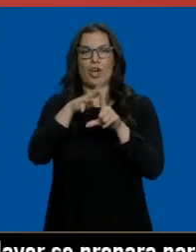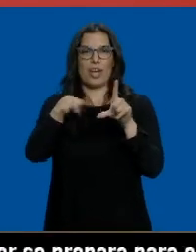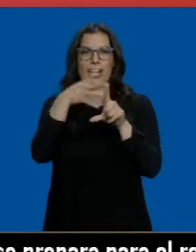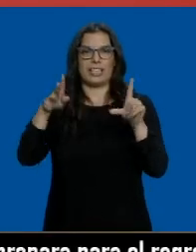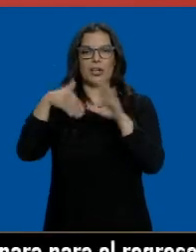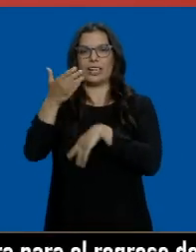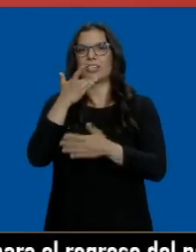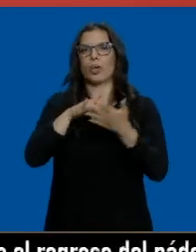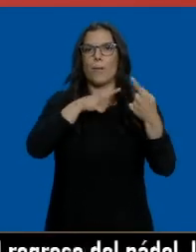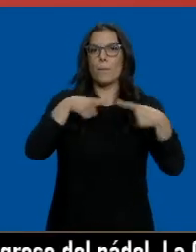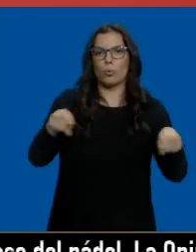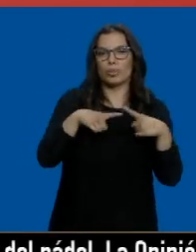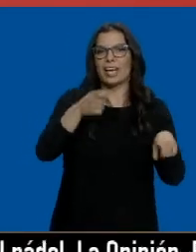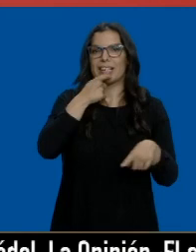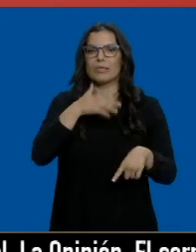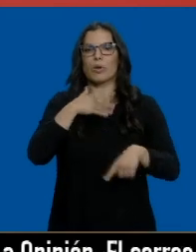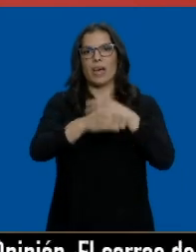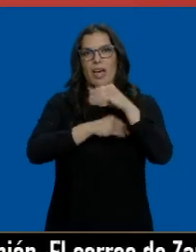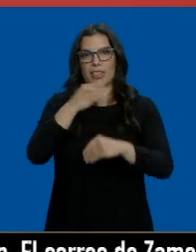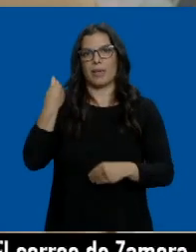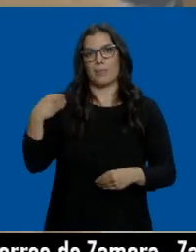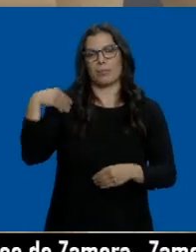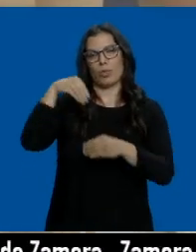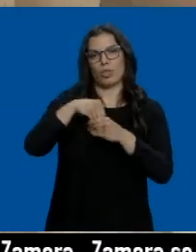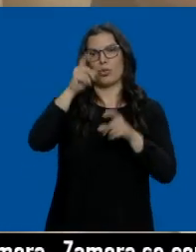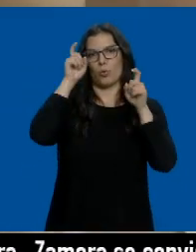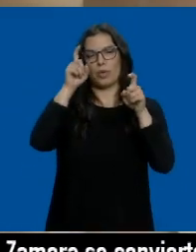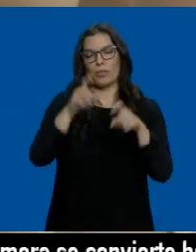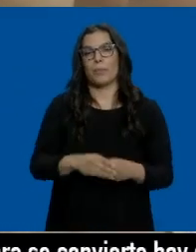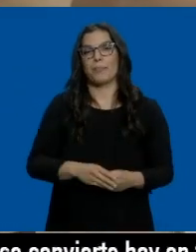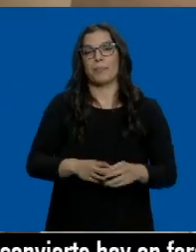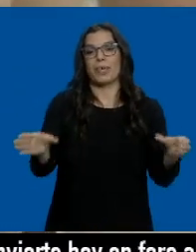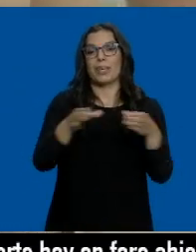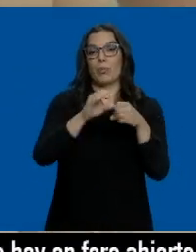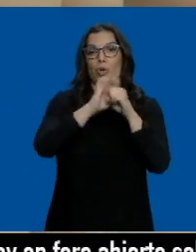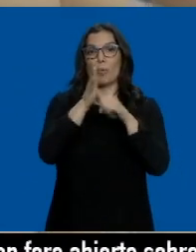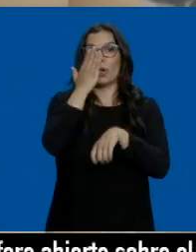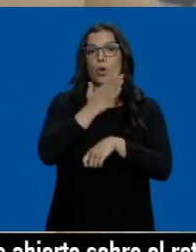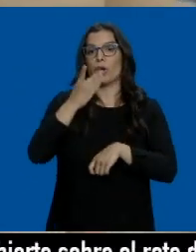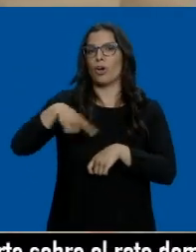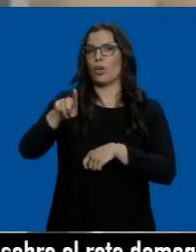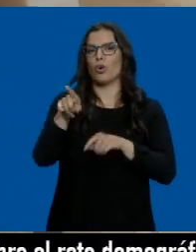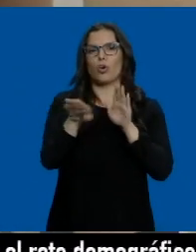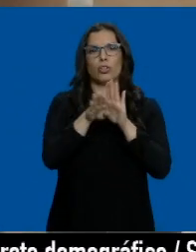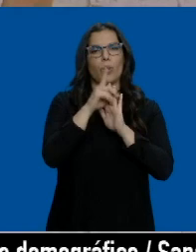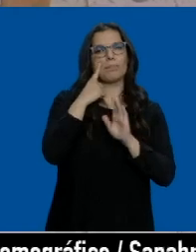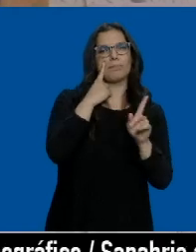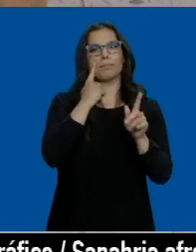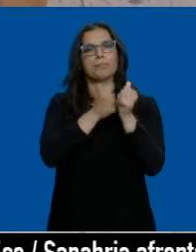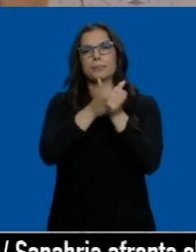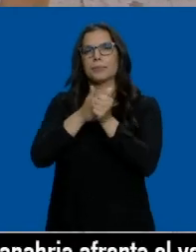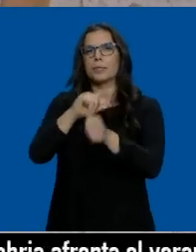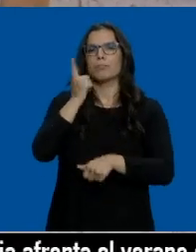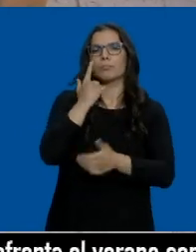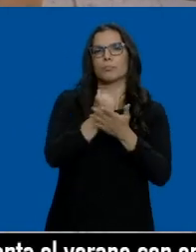ejemplo, si hay música, inglés, unas actividades extraescolares se puedan realizar en el ámbito educativo. Los equipos COVID-colegios seguirán con las labores de rastreo y pruebas de